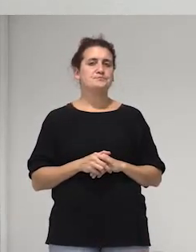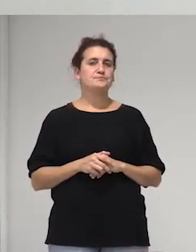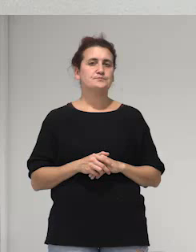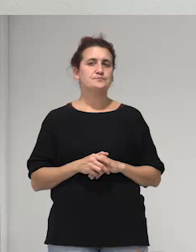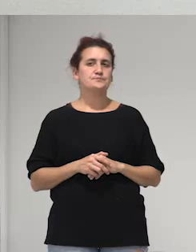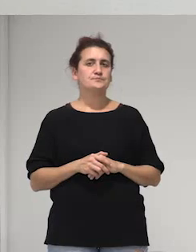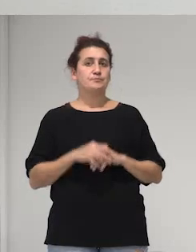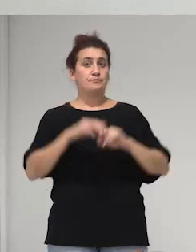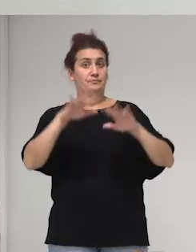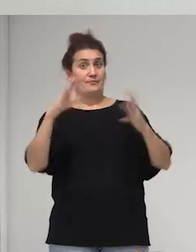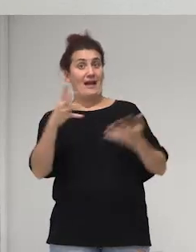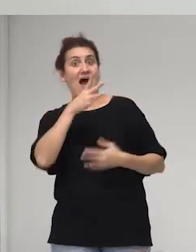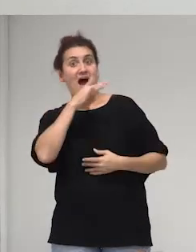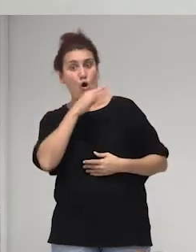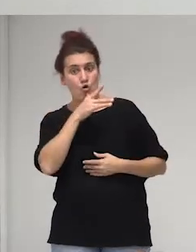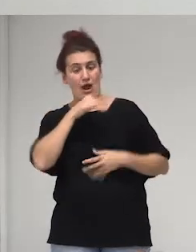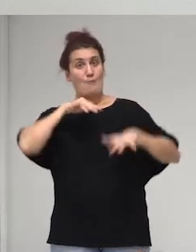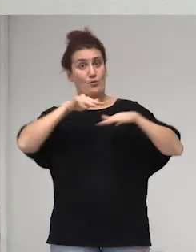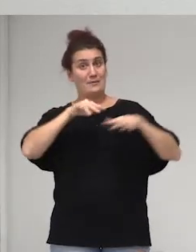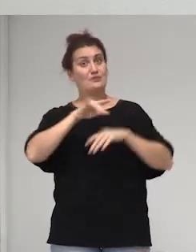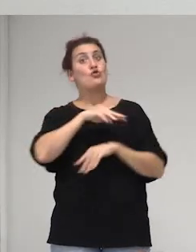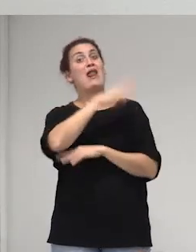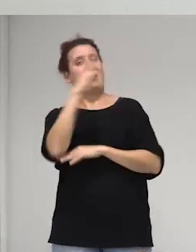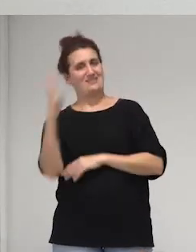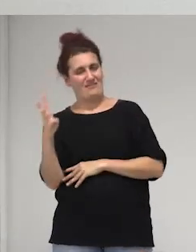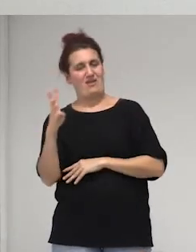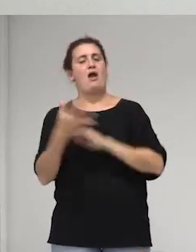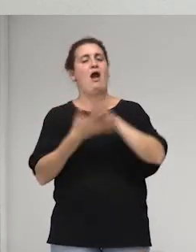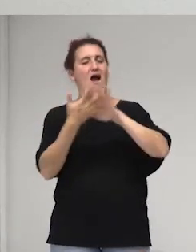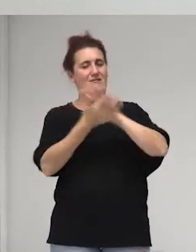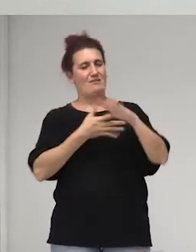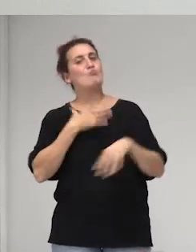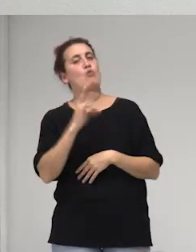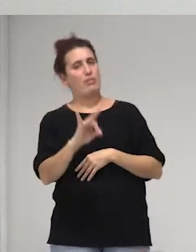podemos hablar de un movimiento LGBTI claro